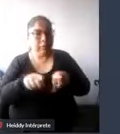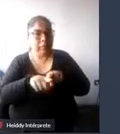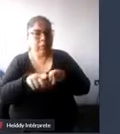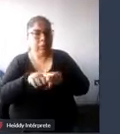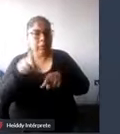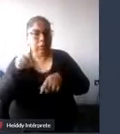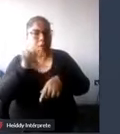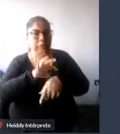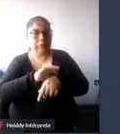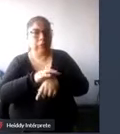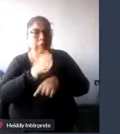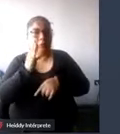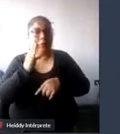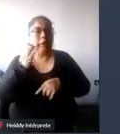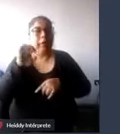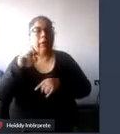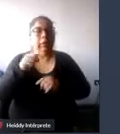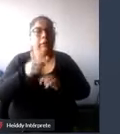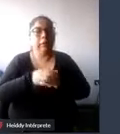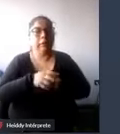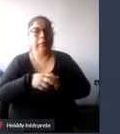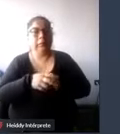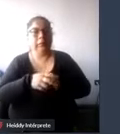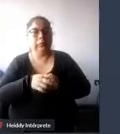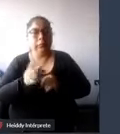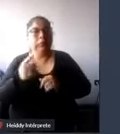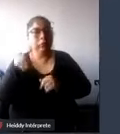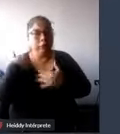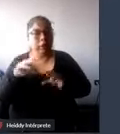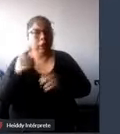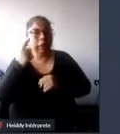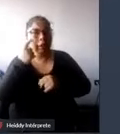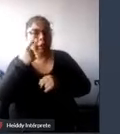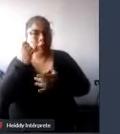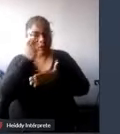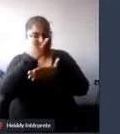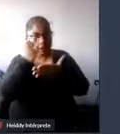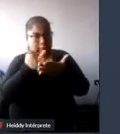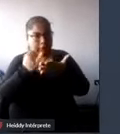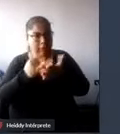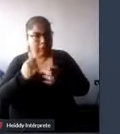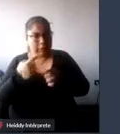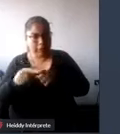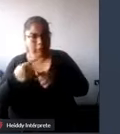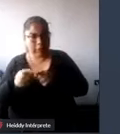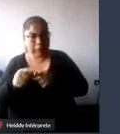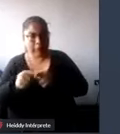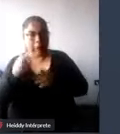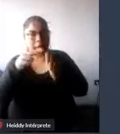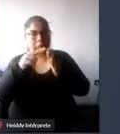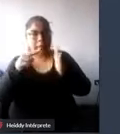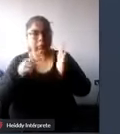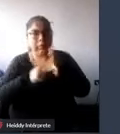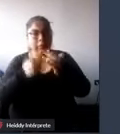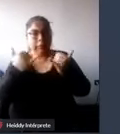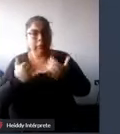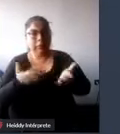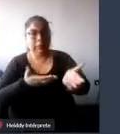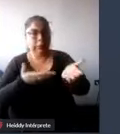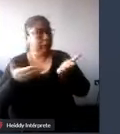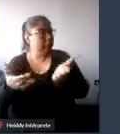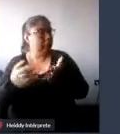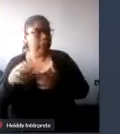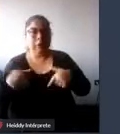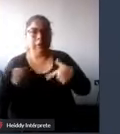Fernando Tarquino lo que consiste en el diseño de productos entornos programas y servicios que puedan utilizar